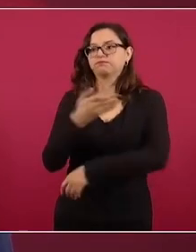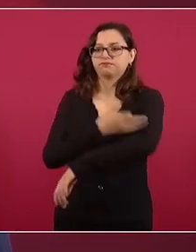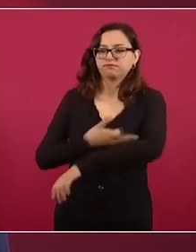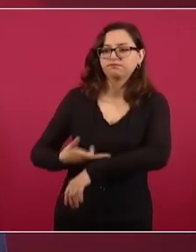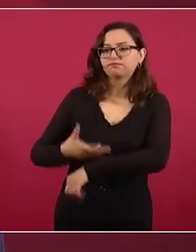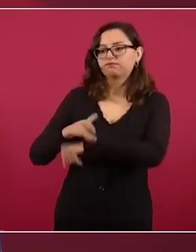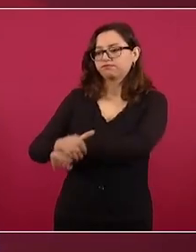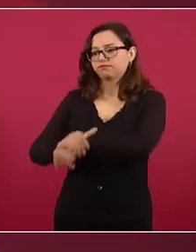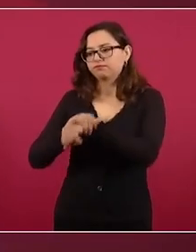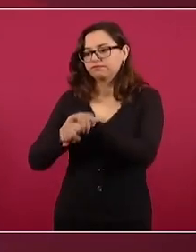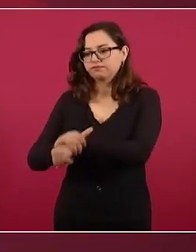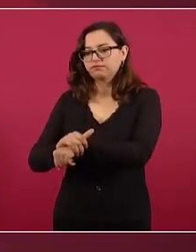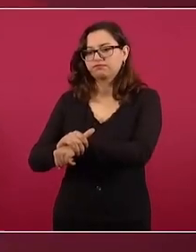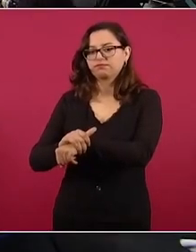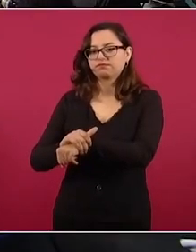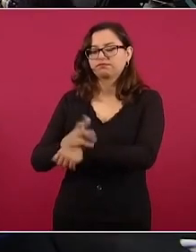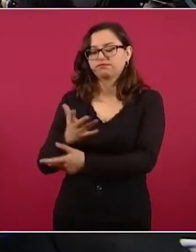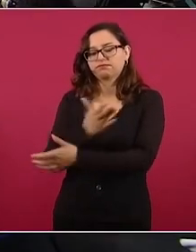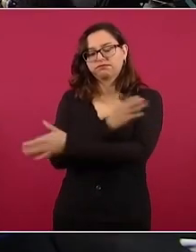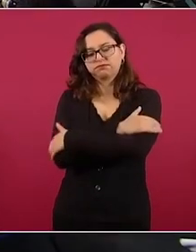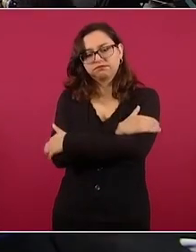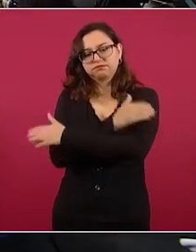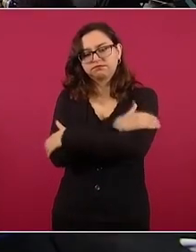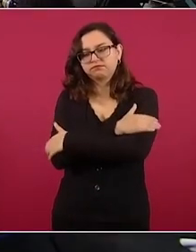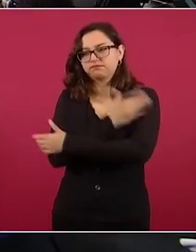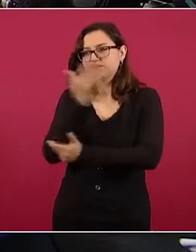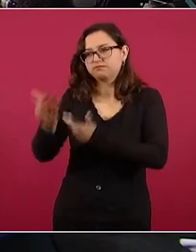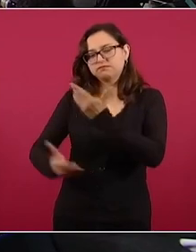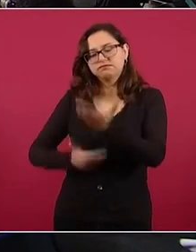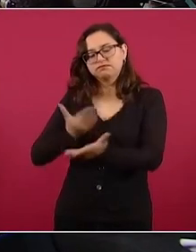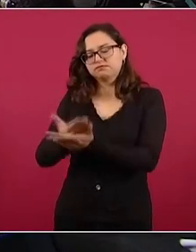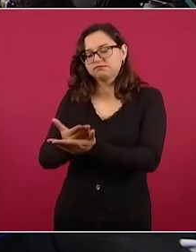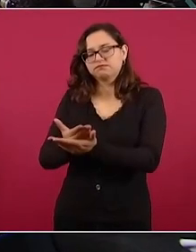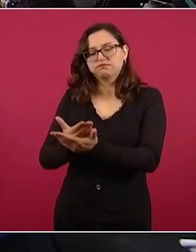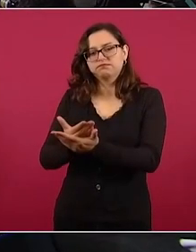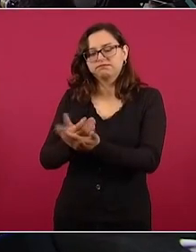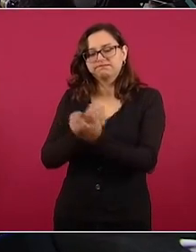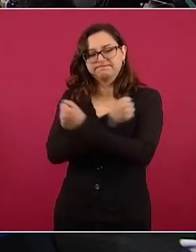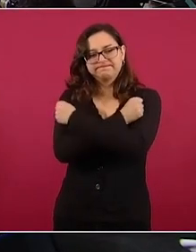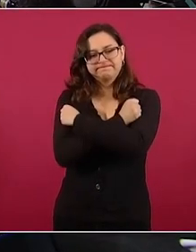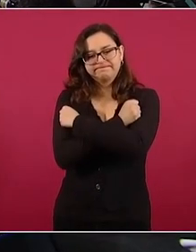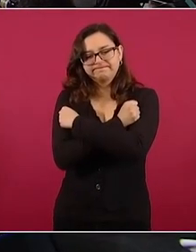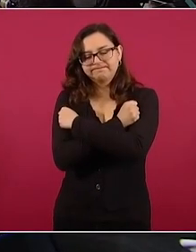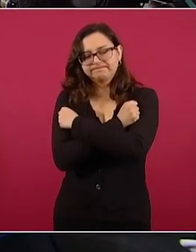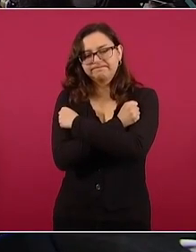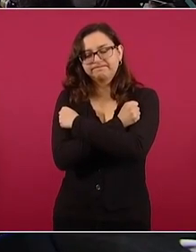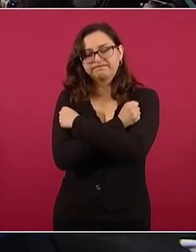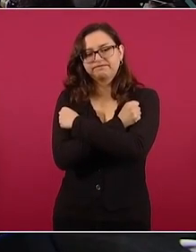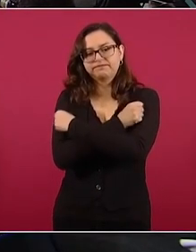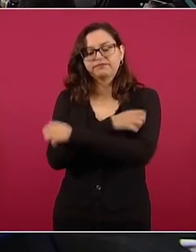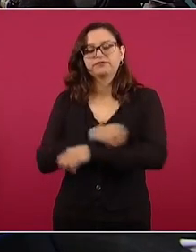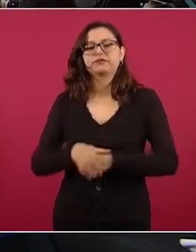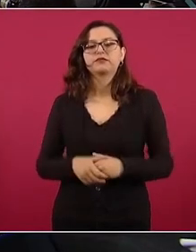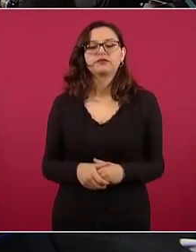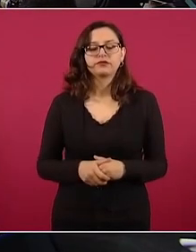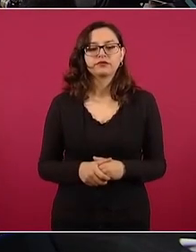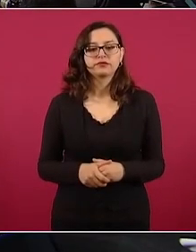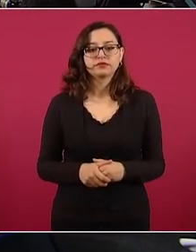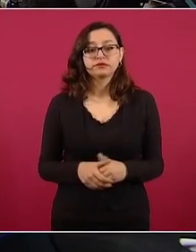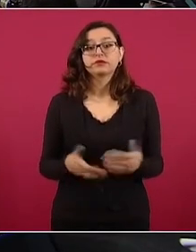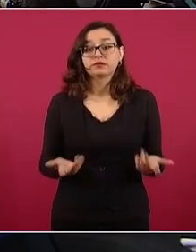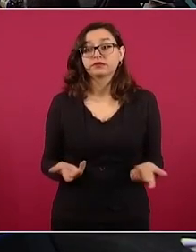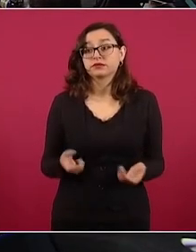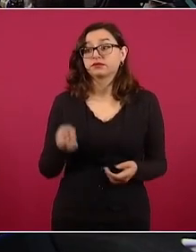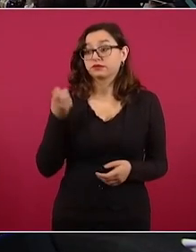amigos un abrazo muy fuerte. Va a informarnos sobre